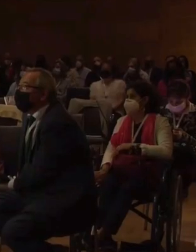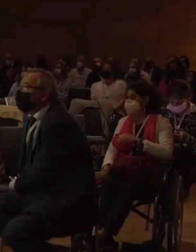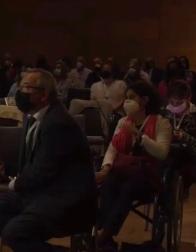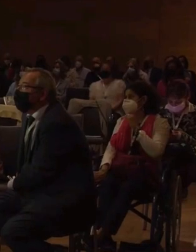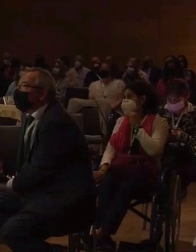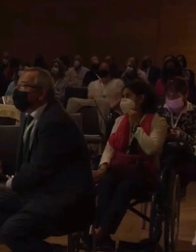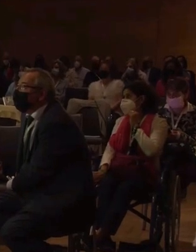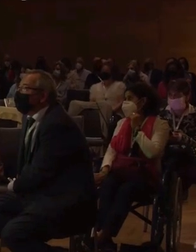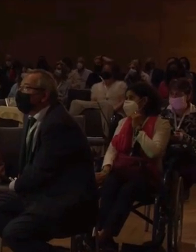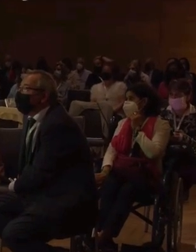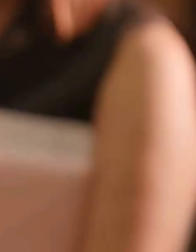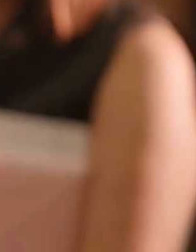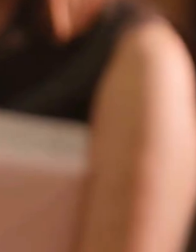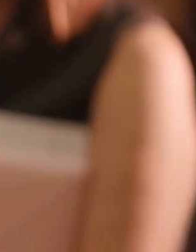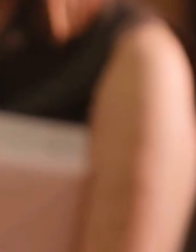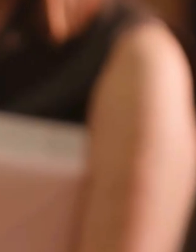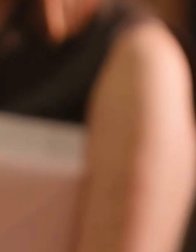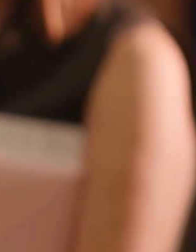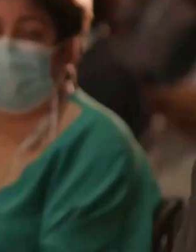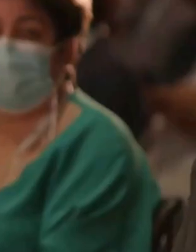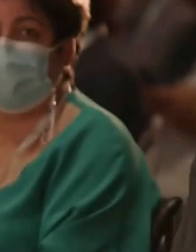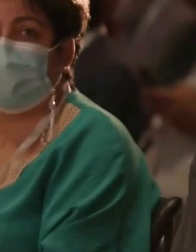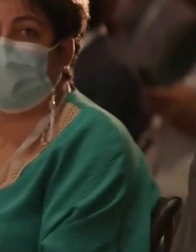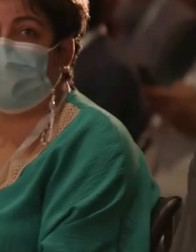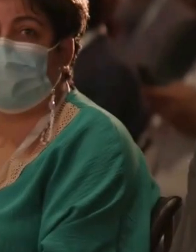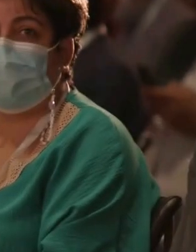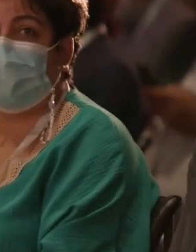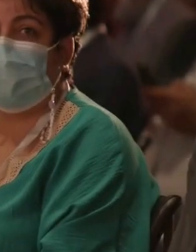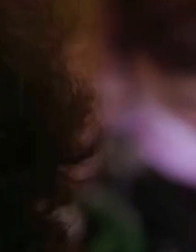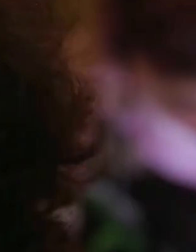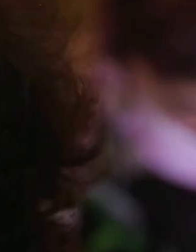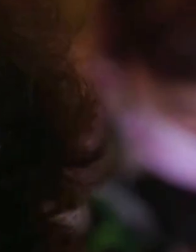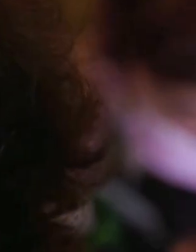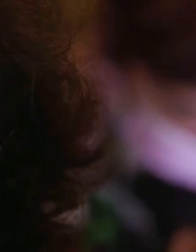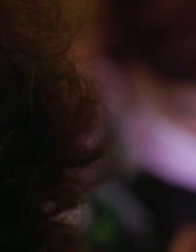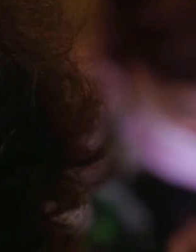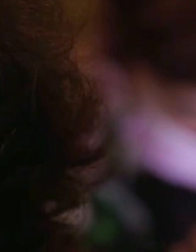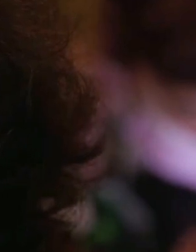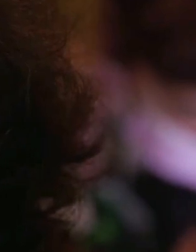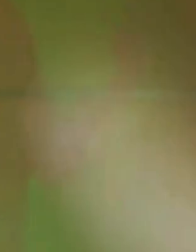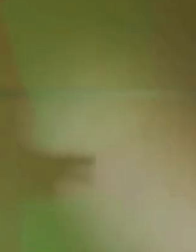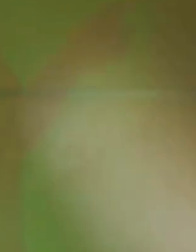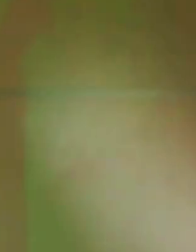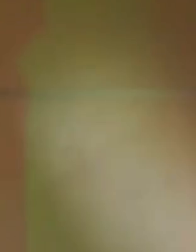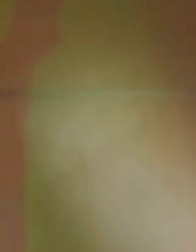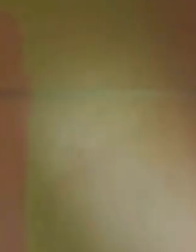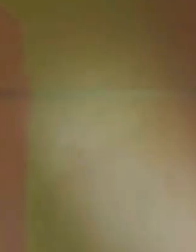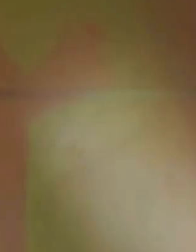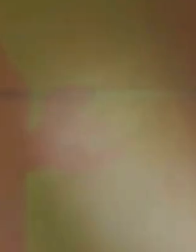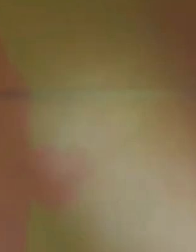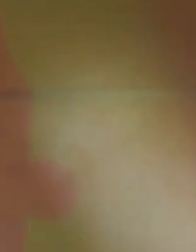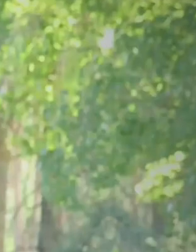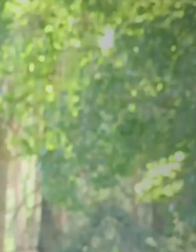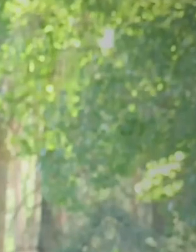El acto de Toledo fue seguido presencialmente por 150 personas con discapacidad intelectual y otras 500 lo vieron online.